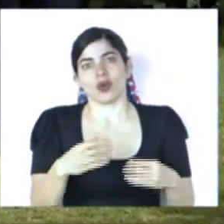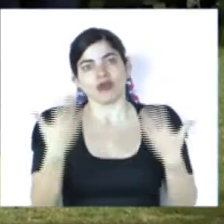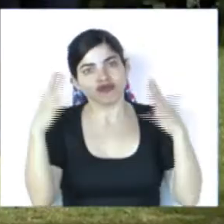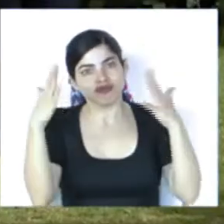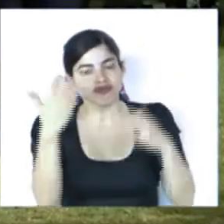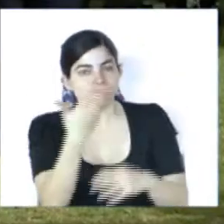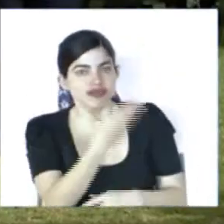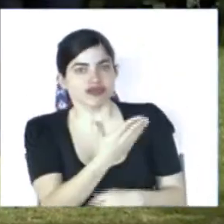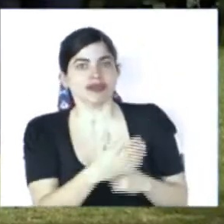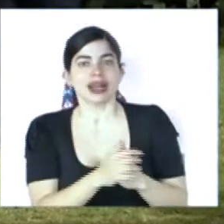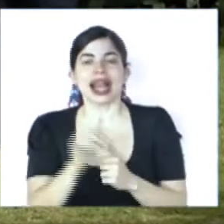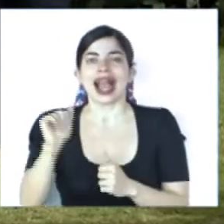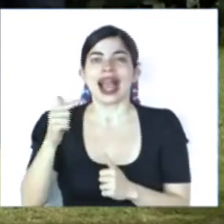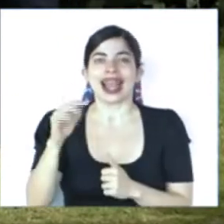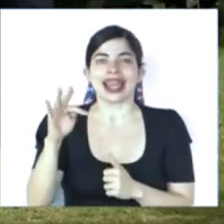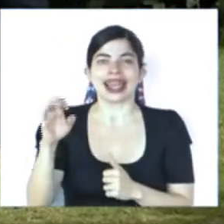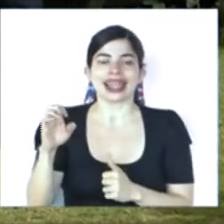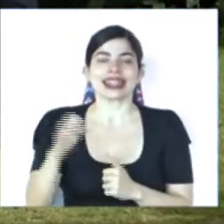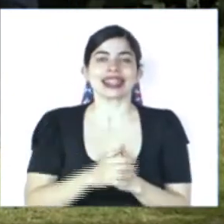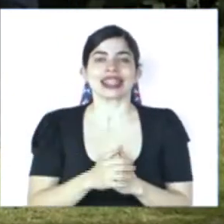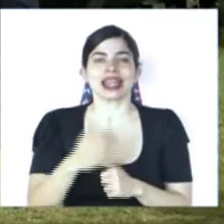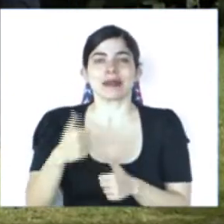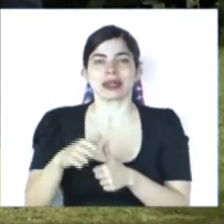para la agente Chávez